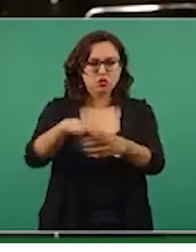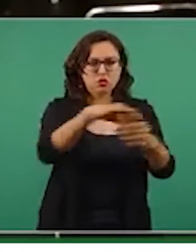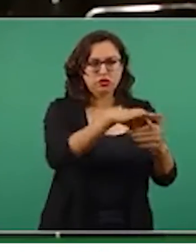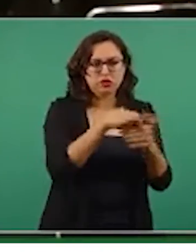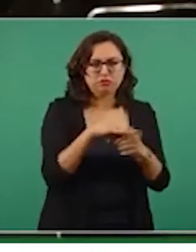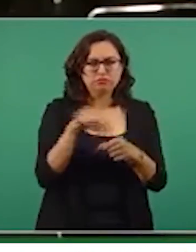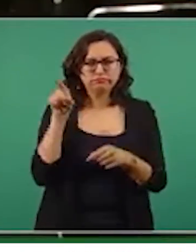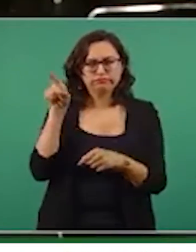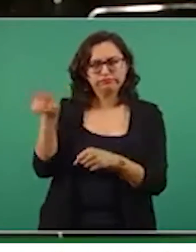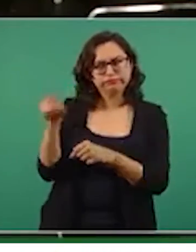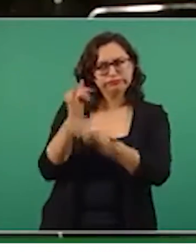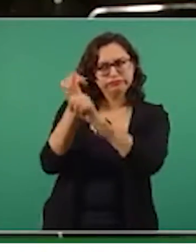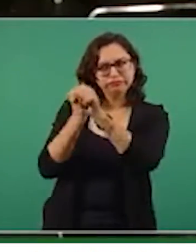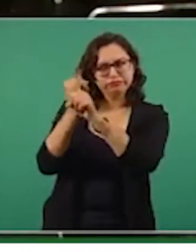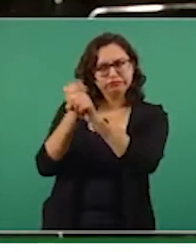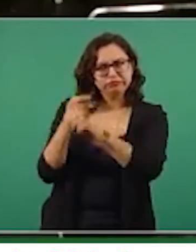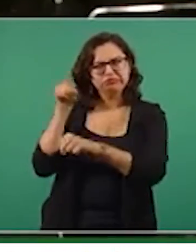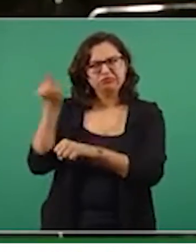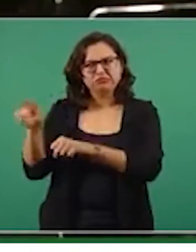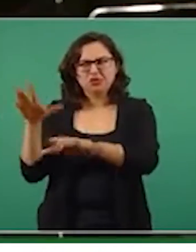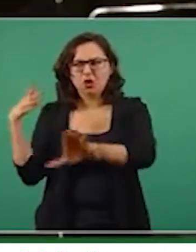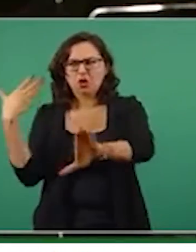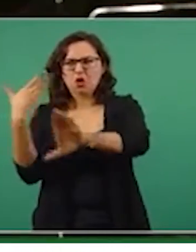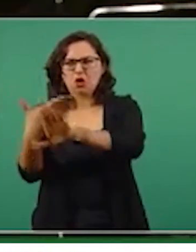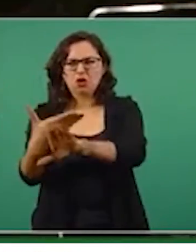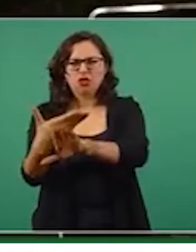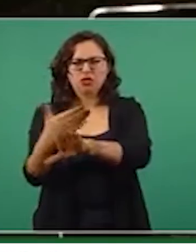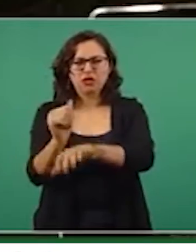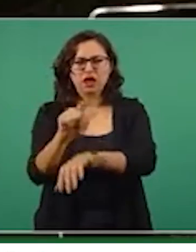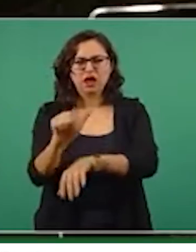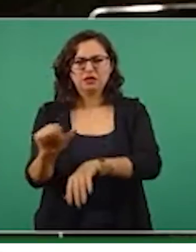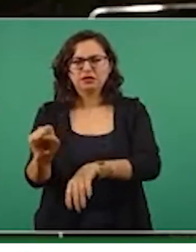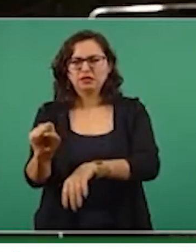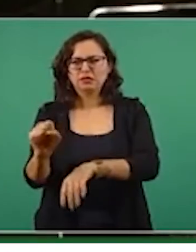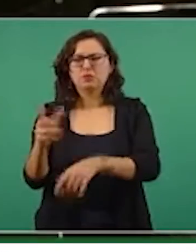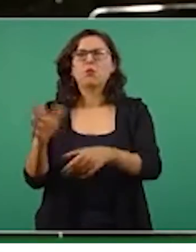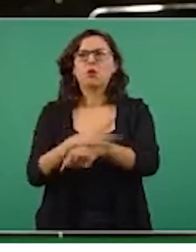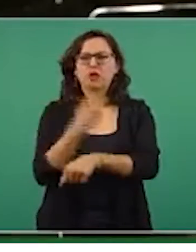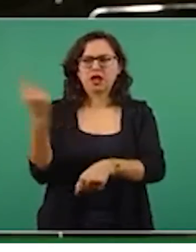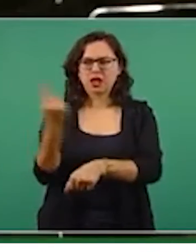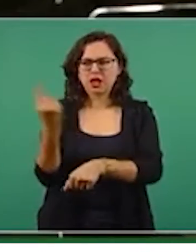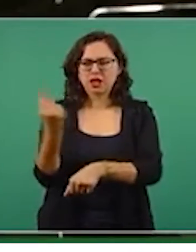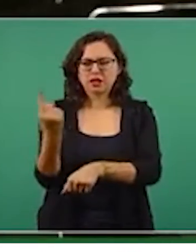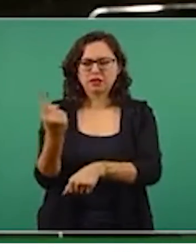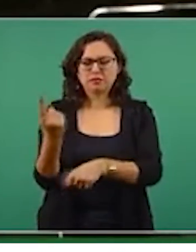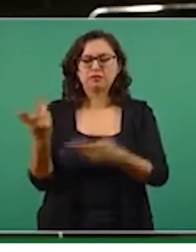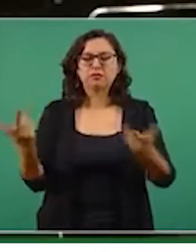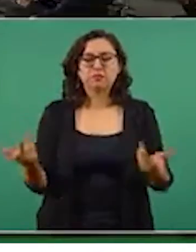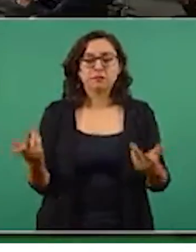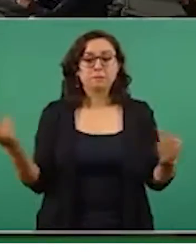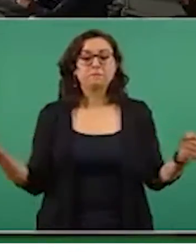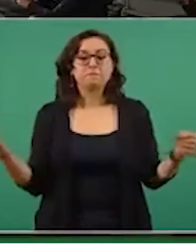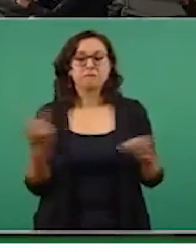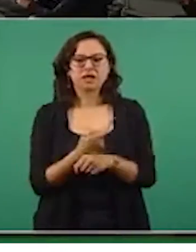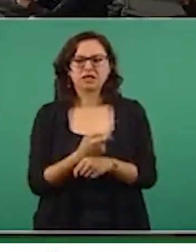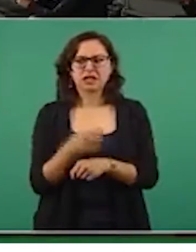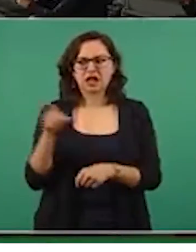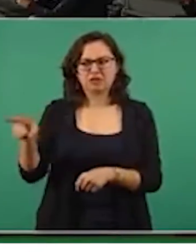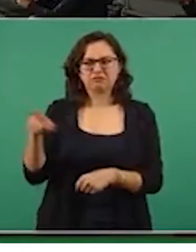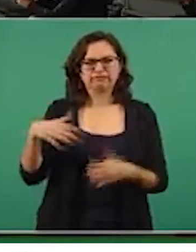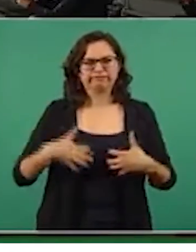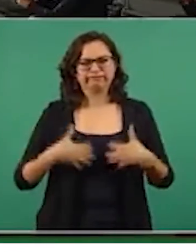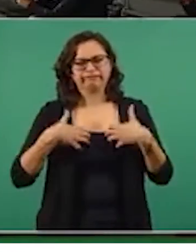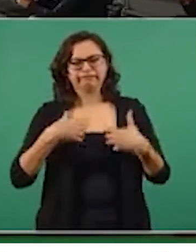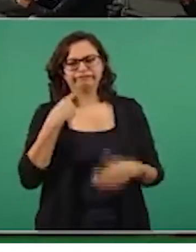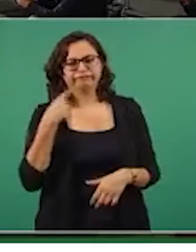si va a haber alguna respuesta de su gobierno a Israel. Esa sería la primera pregunta.